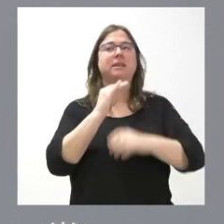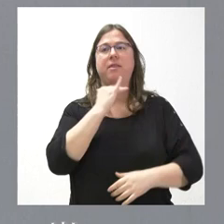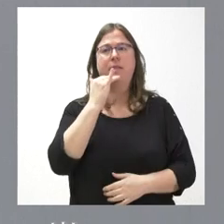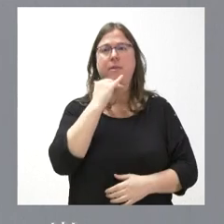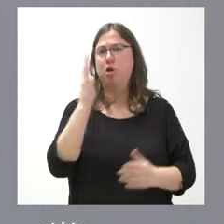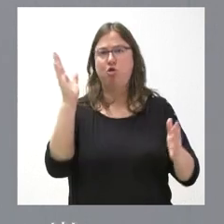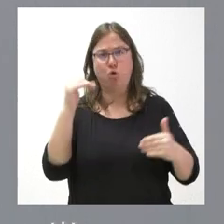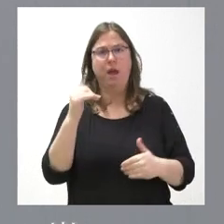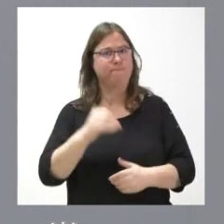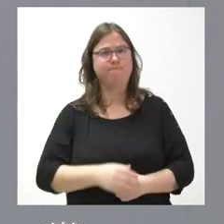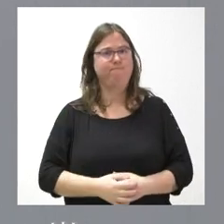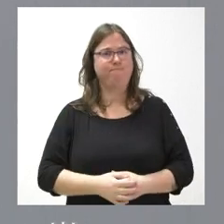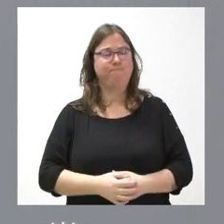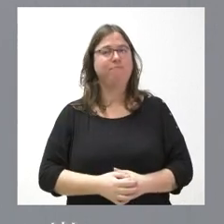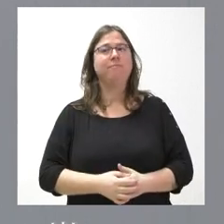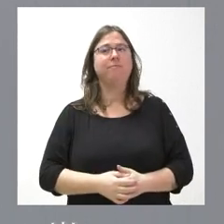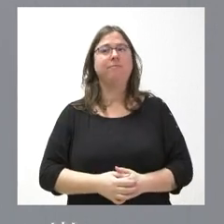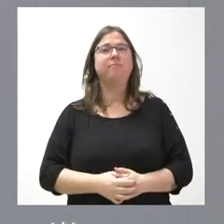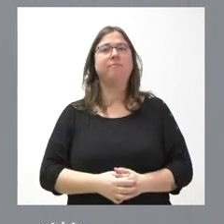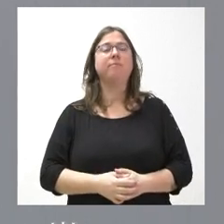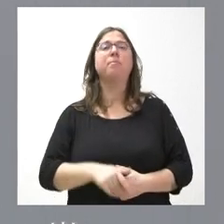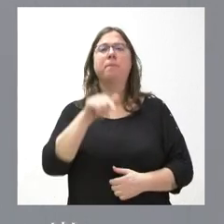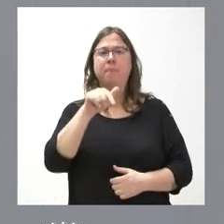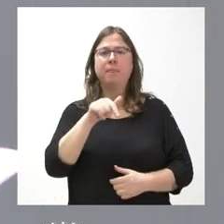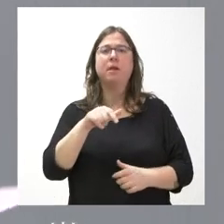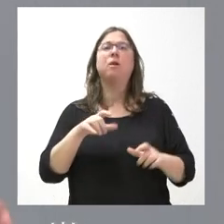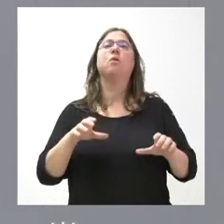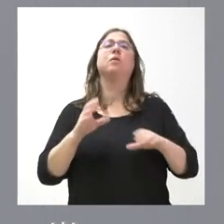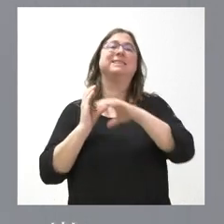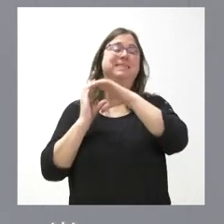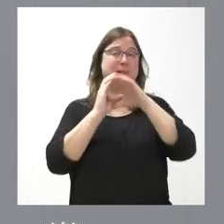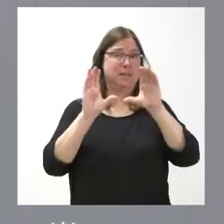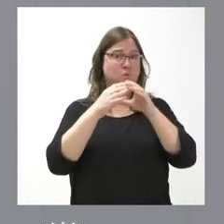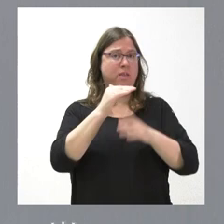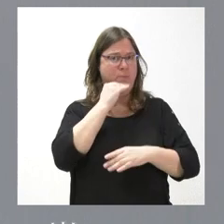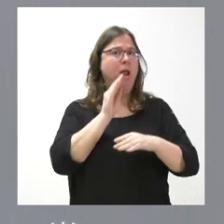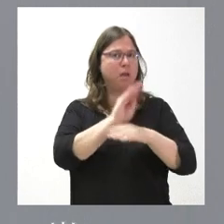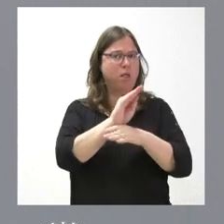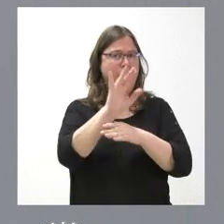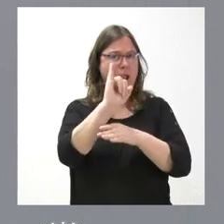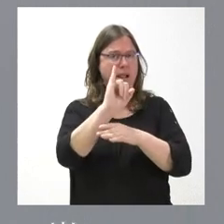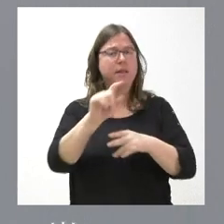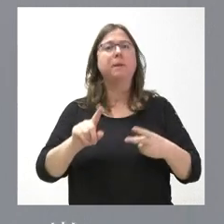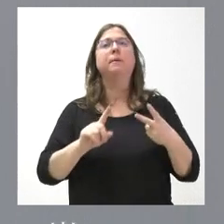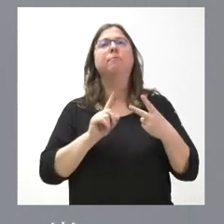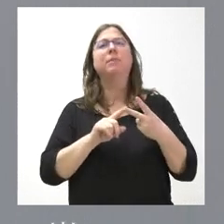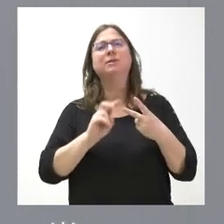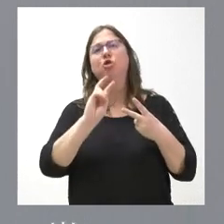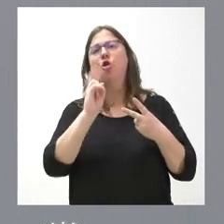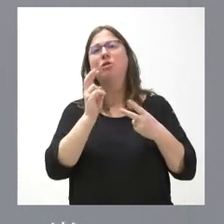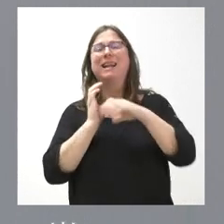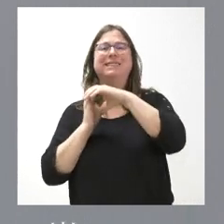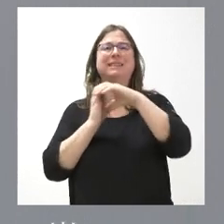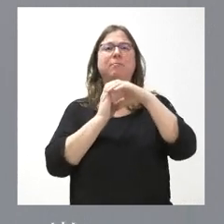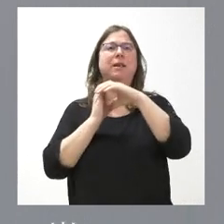Estoy viendo aquí y estaba viendo también que hay una también a la Semana